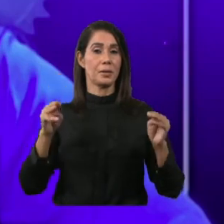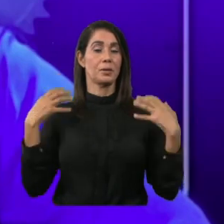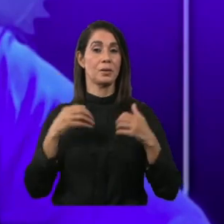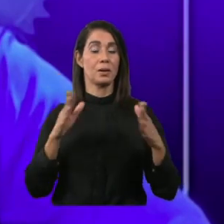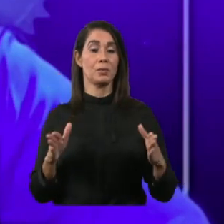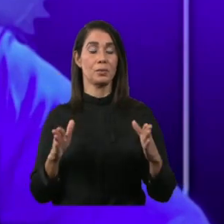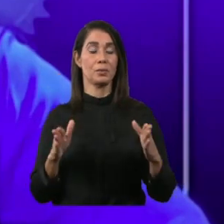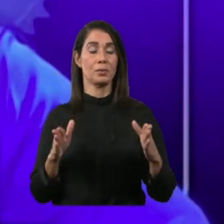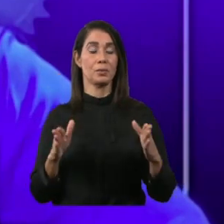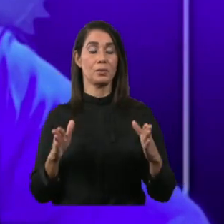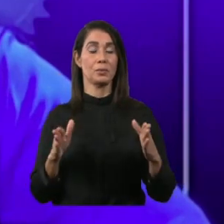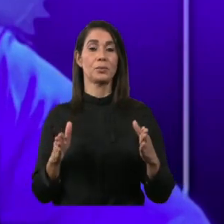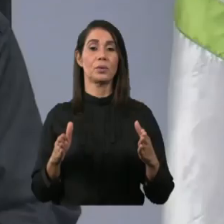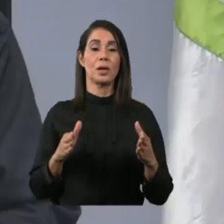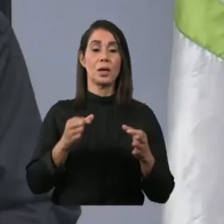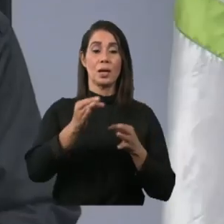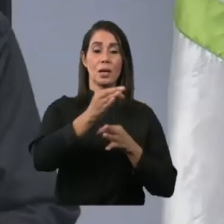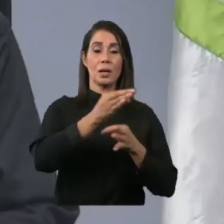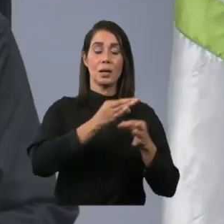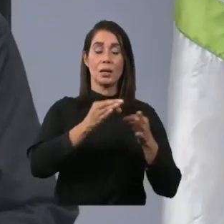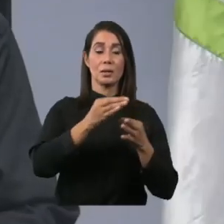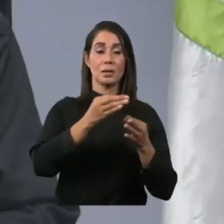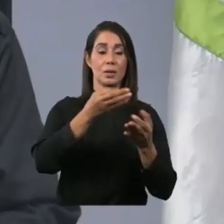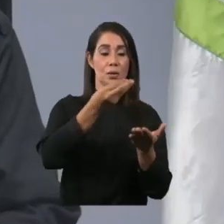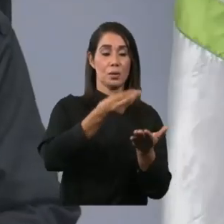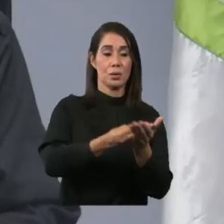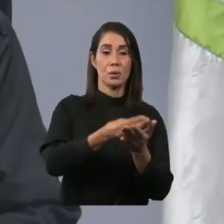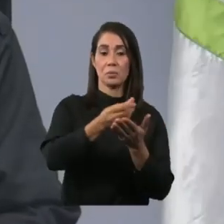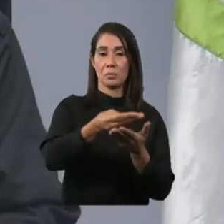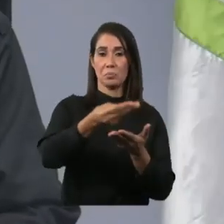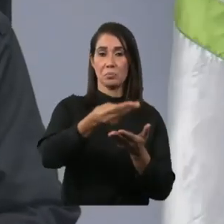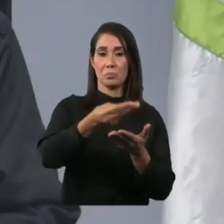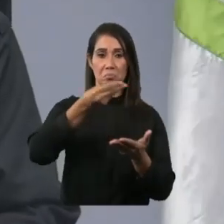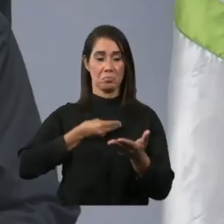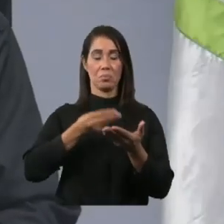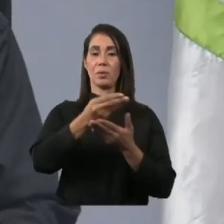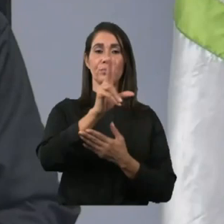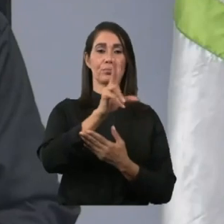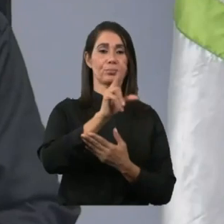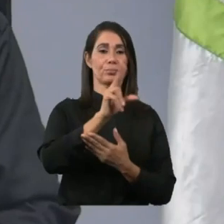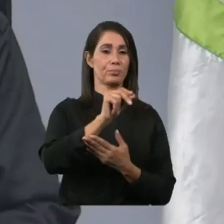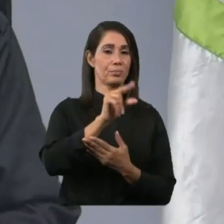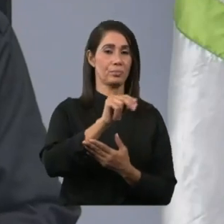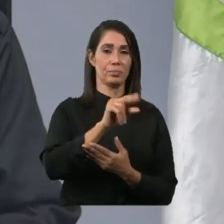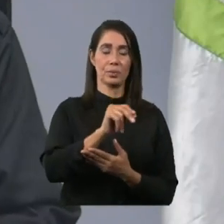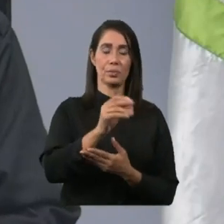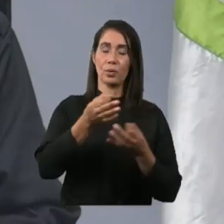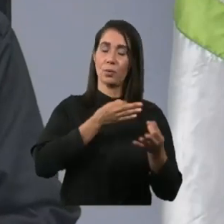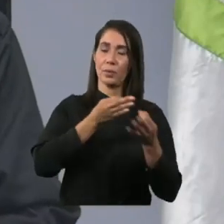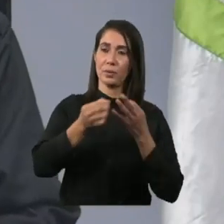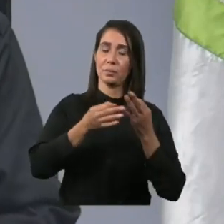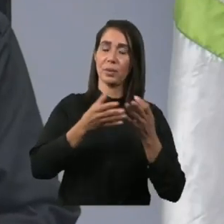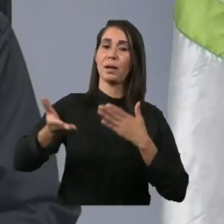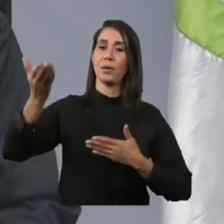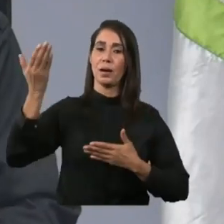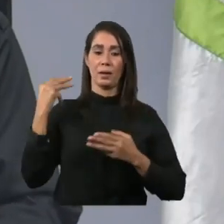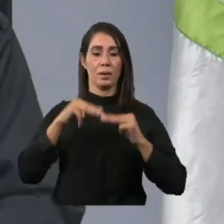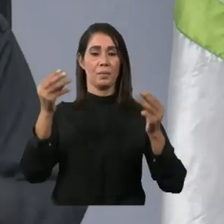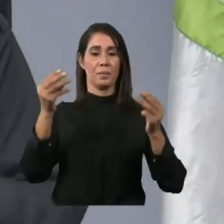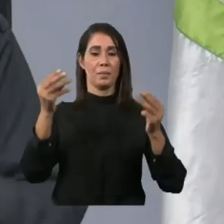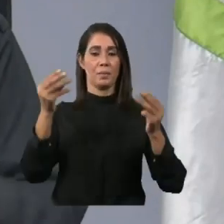Macorís aportes, ni aquí tampoco en efectivo, cosas por el estilo. Lo he explicado anteriormente,